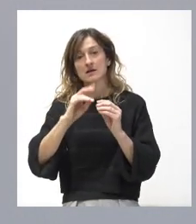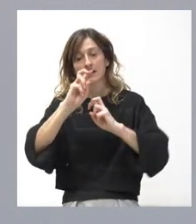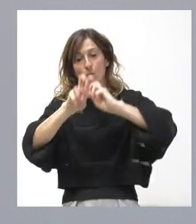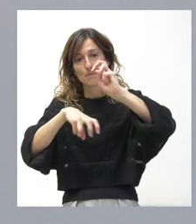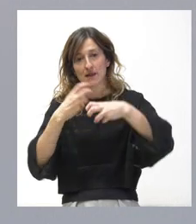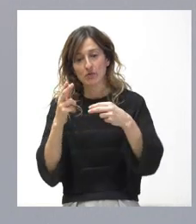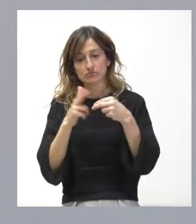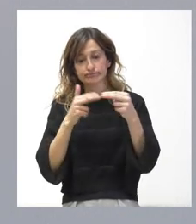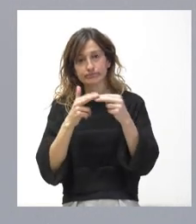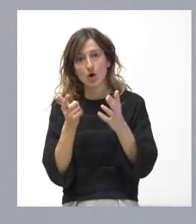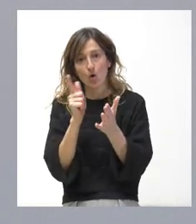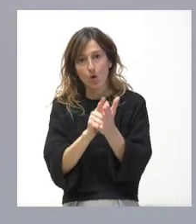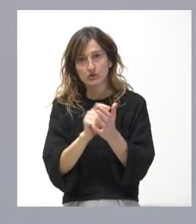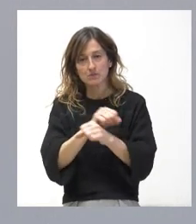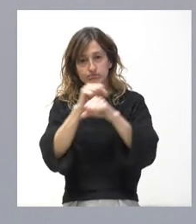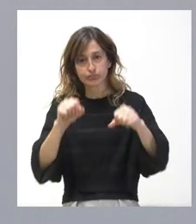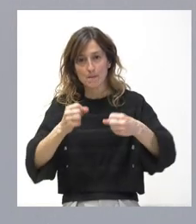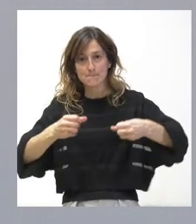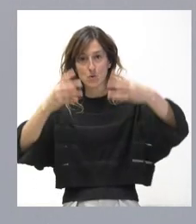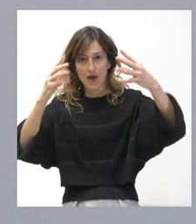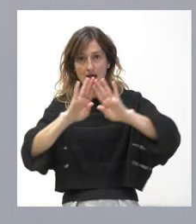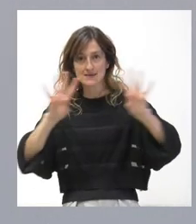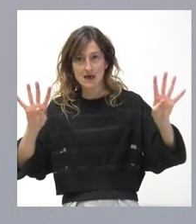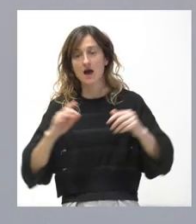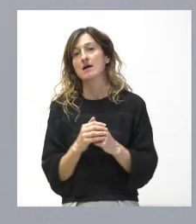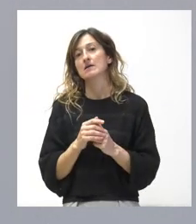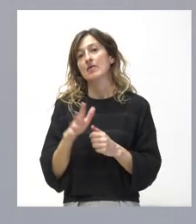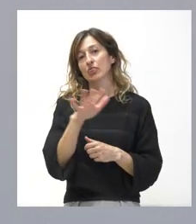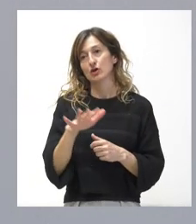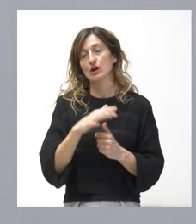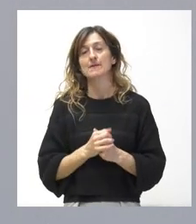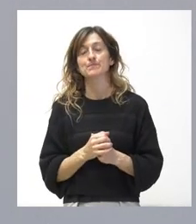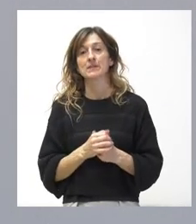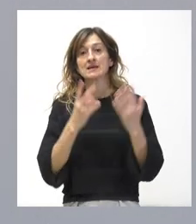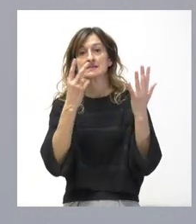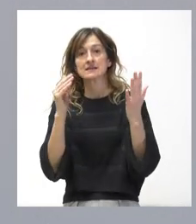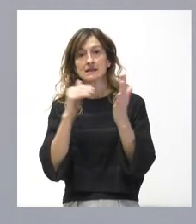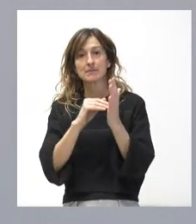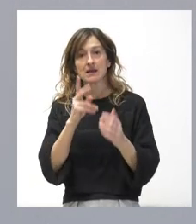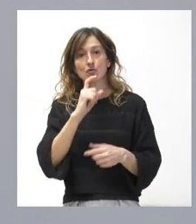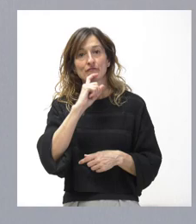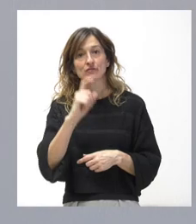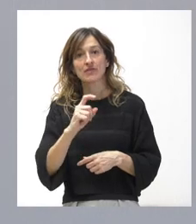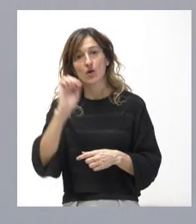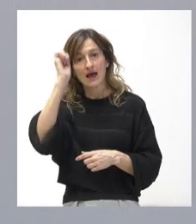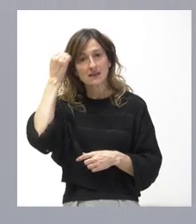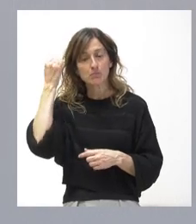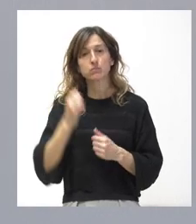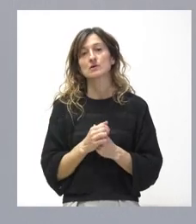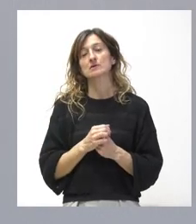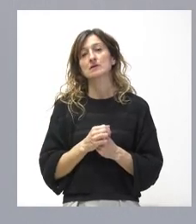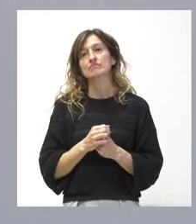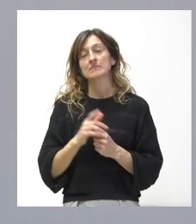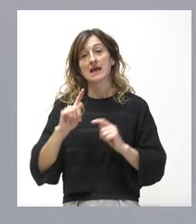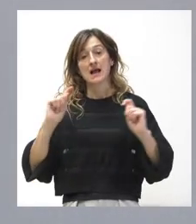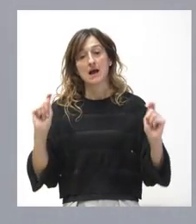reconstrucción y consolidación de esta muralla en esta villa. 70.000 euros para la Fundación Atapuerca para la campaña